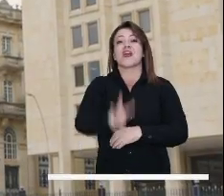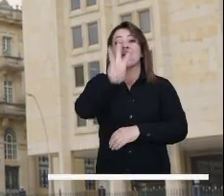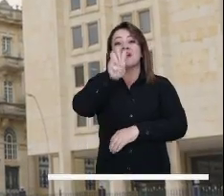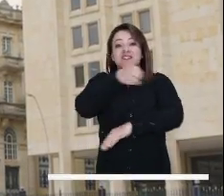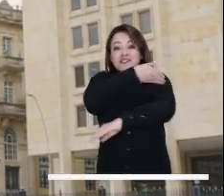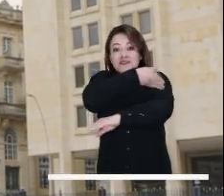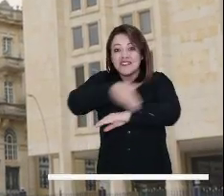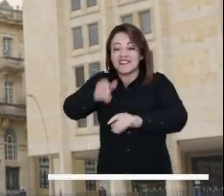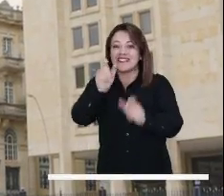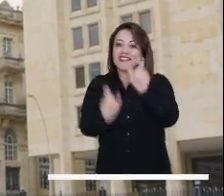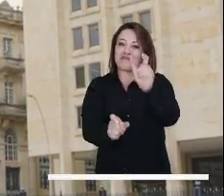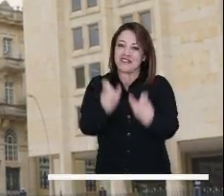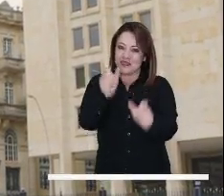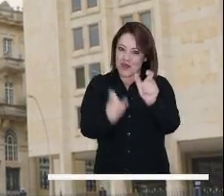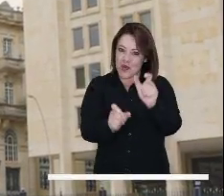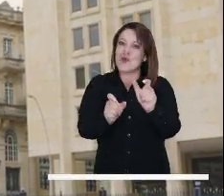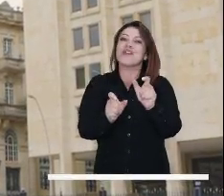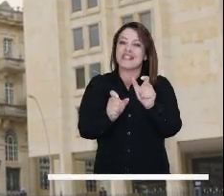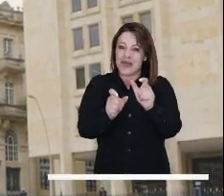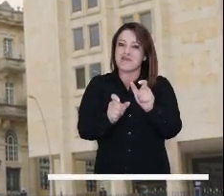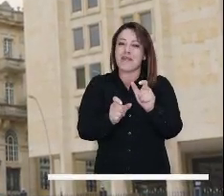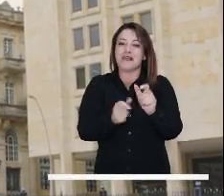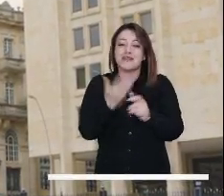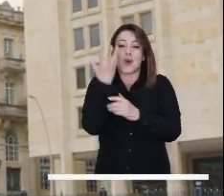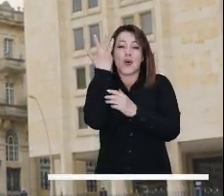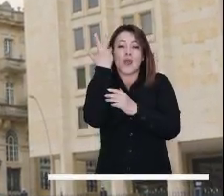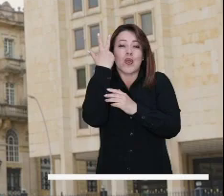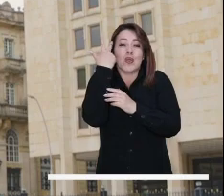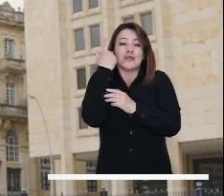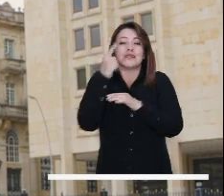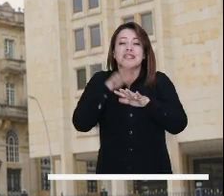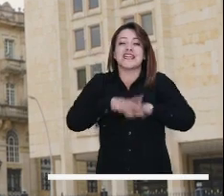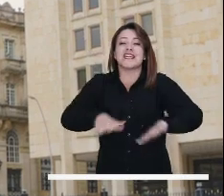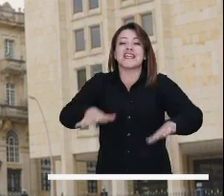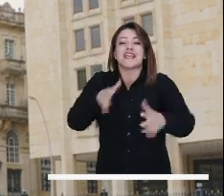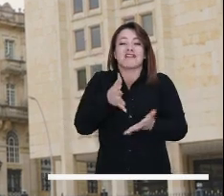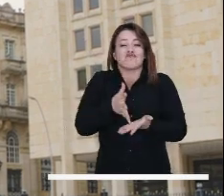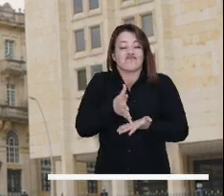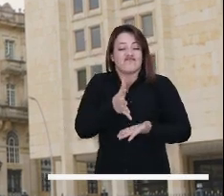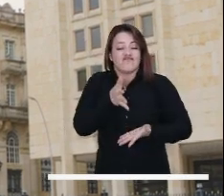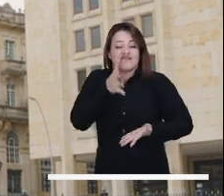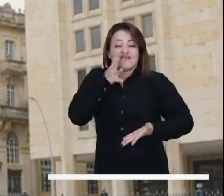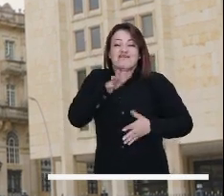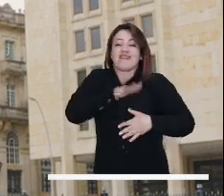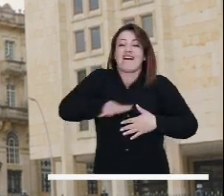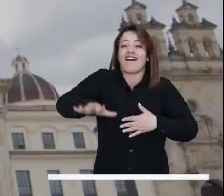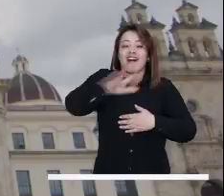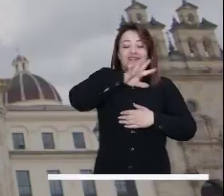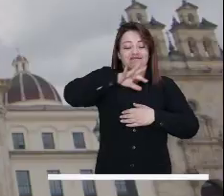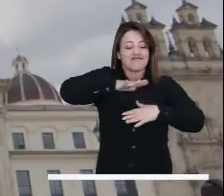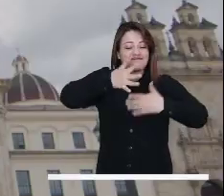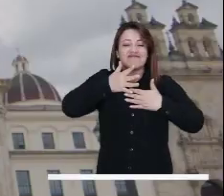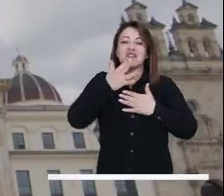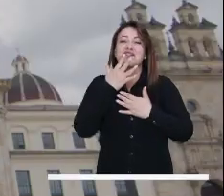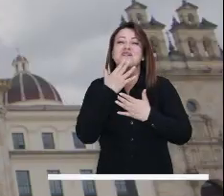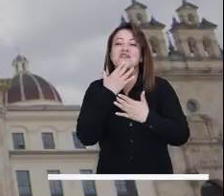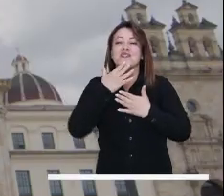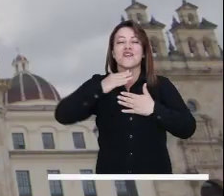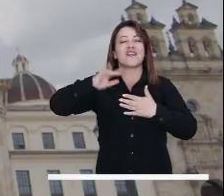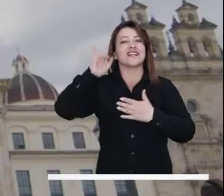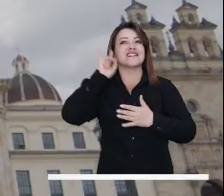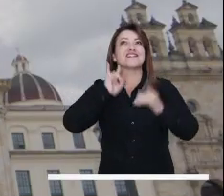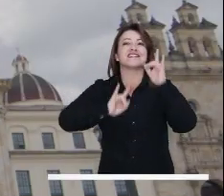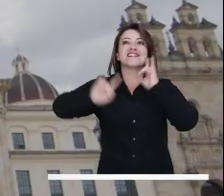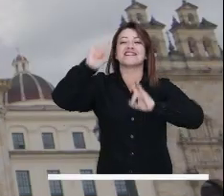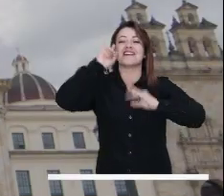Somos 8 millones de personas que se dedican a construir cotidianamente una riqueza con alma bogotana, plena de los colores,